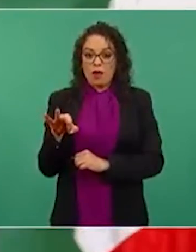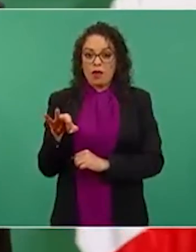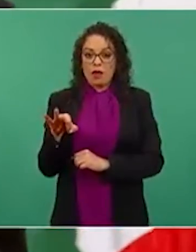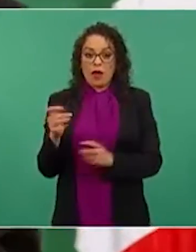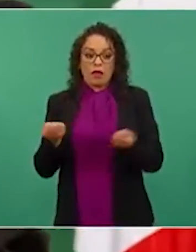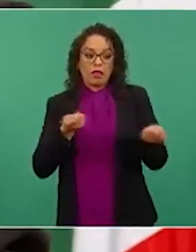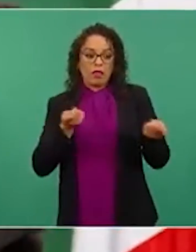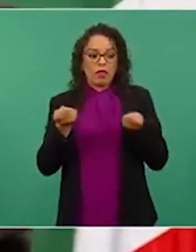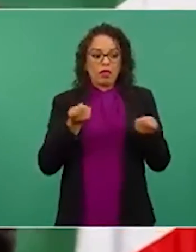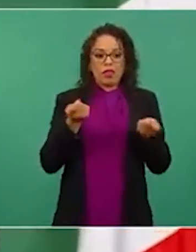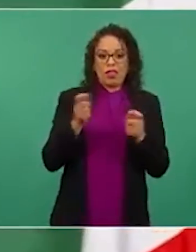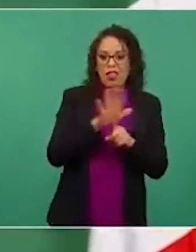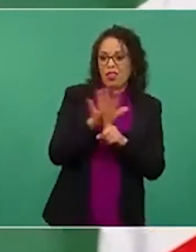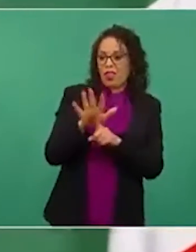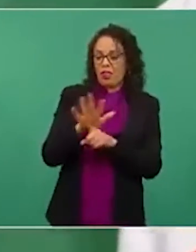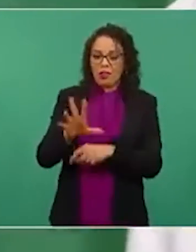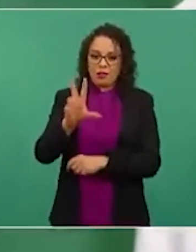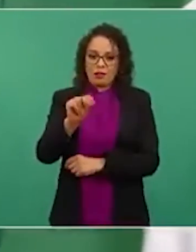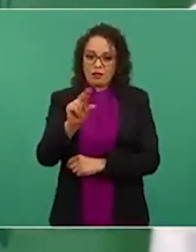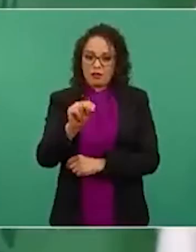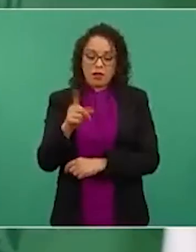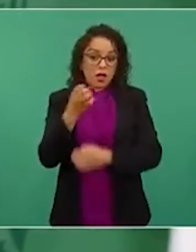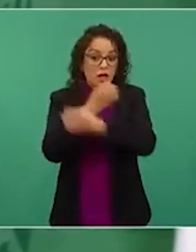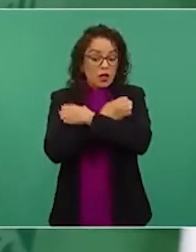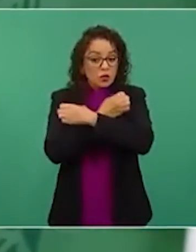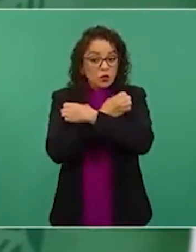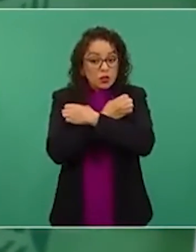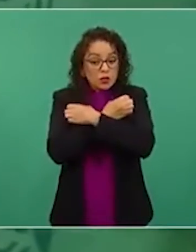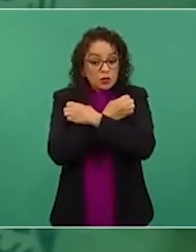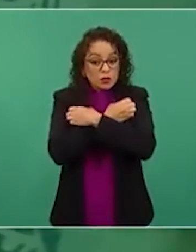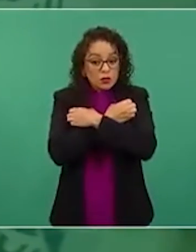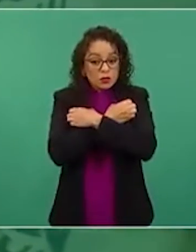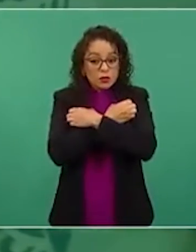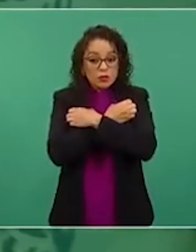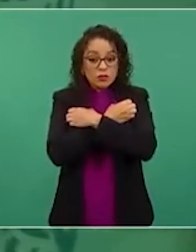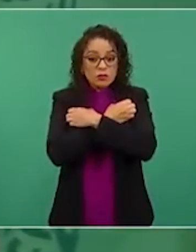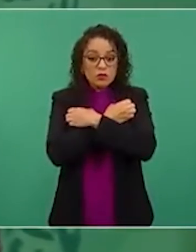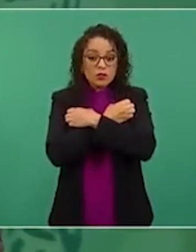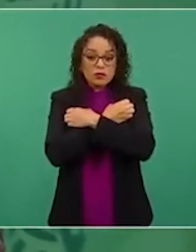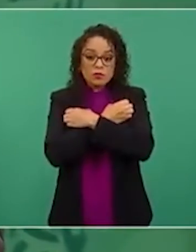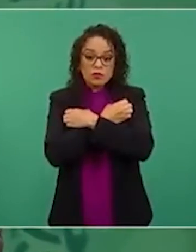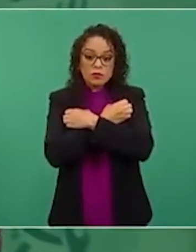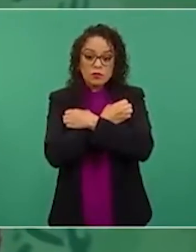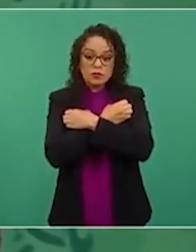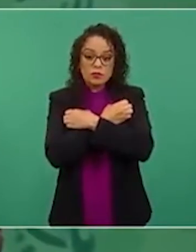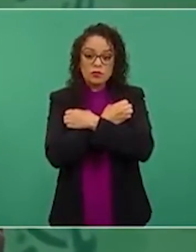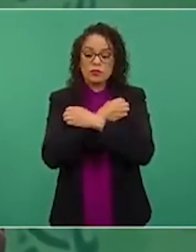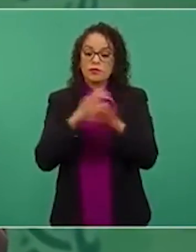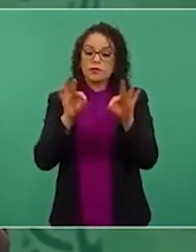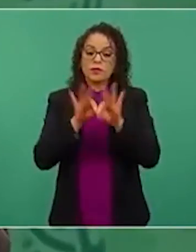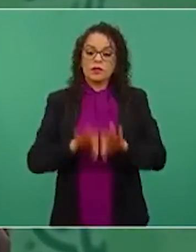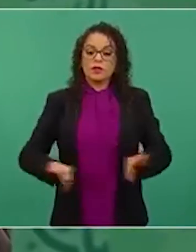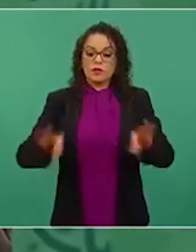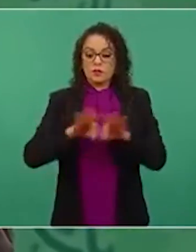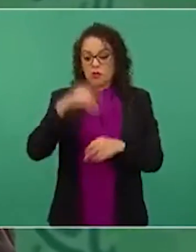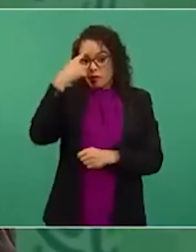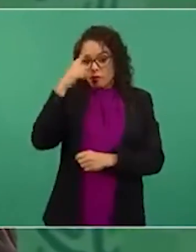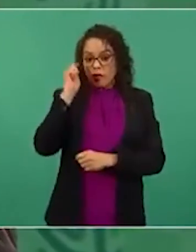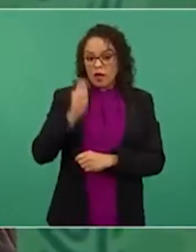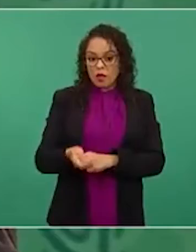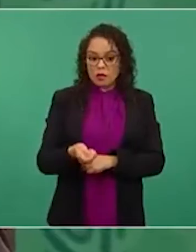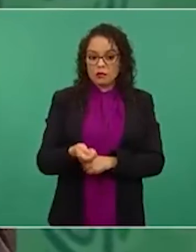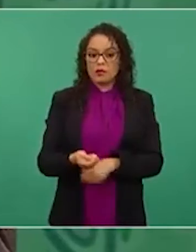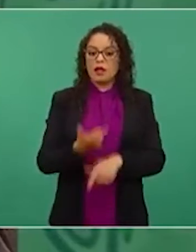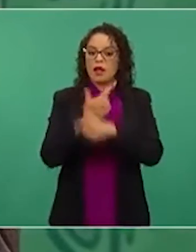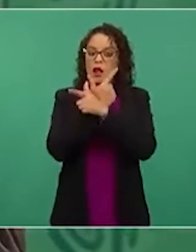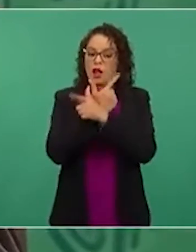ser un factor para la libertad, para el